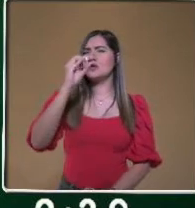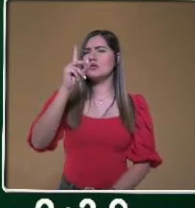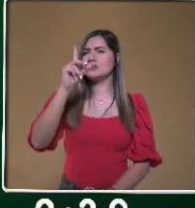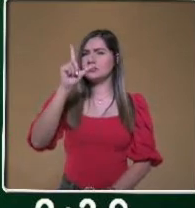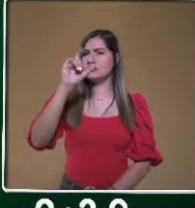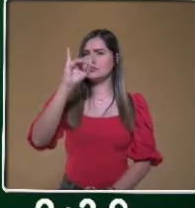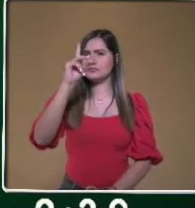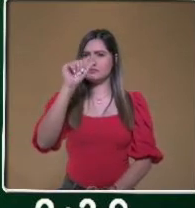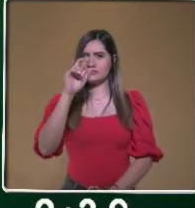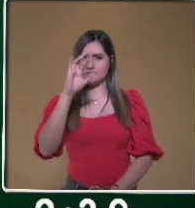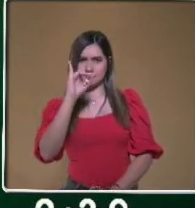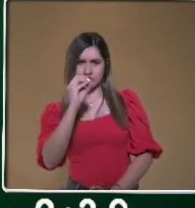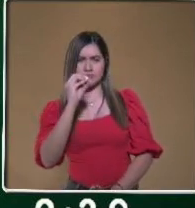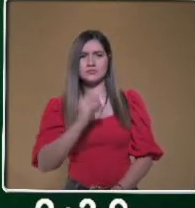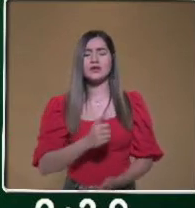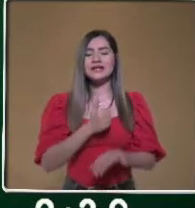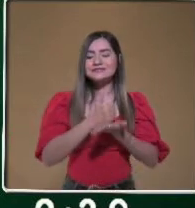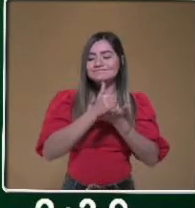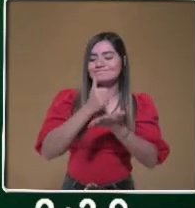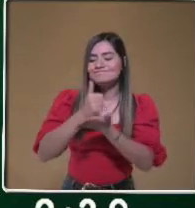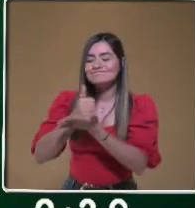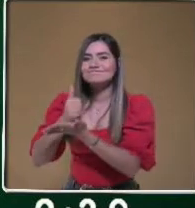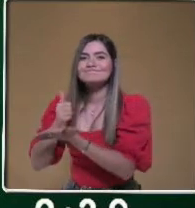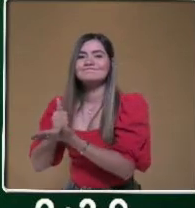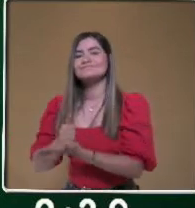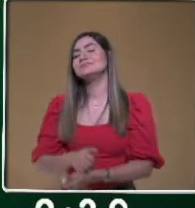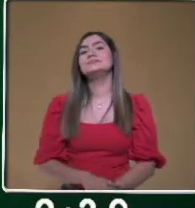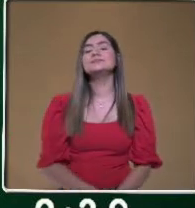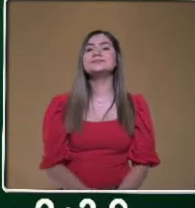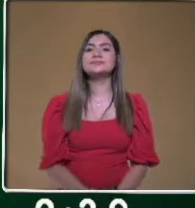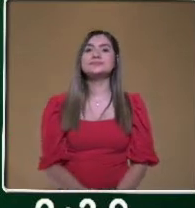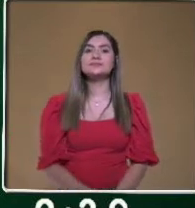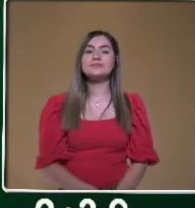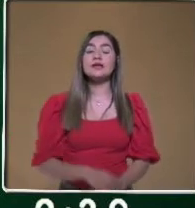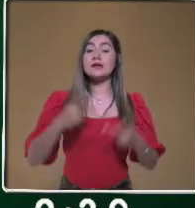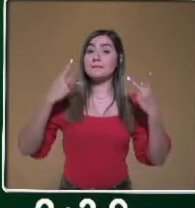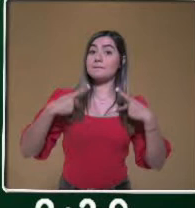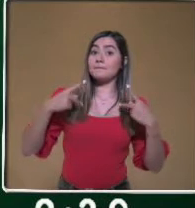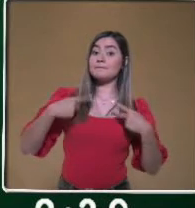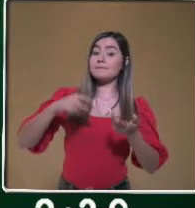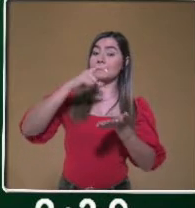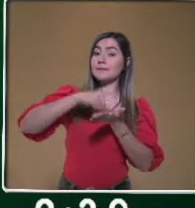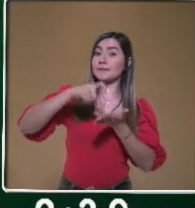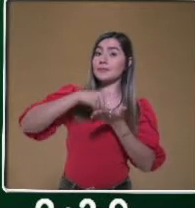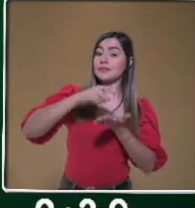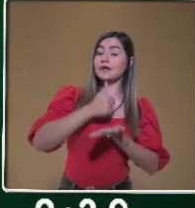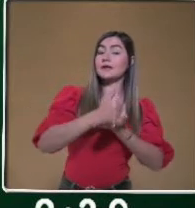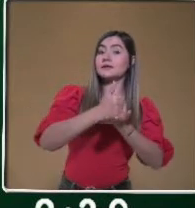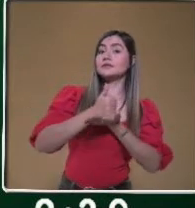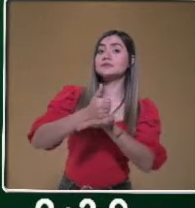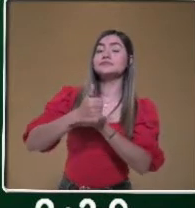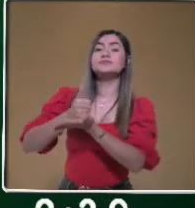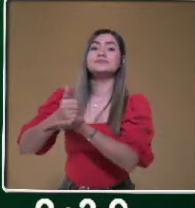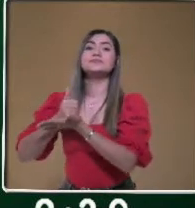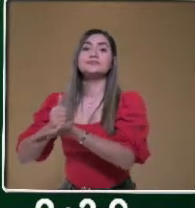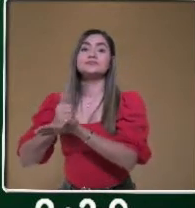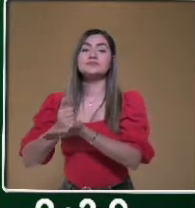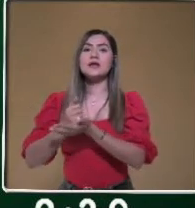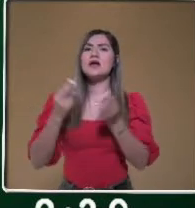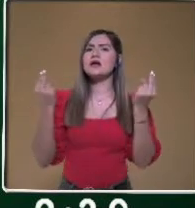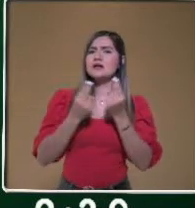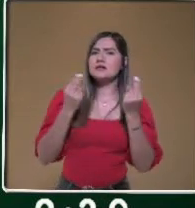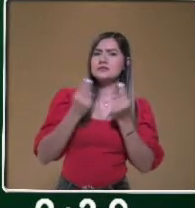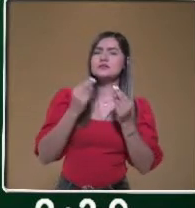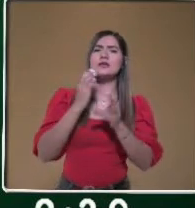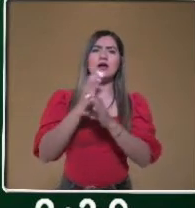es importante considerar este punto, ya que un consumidor solidario prefiere productos naturales,